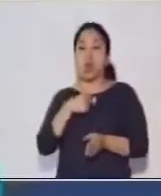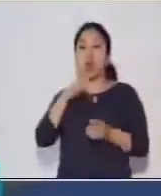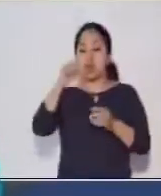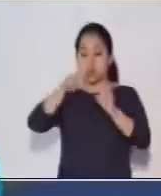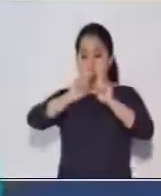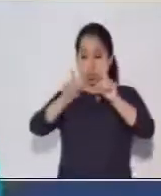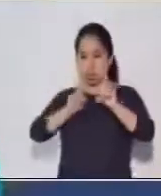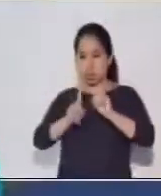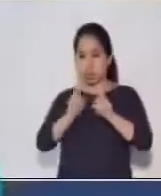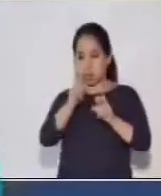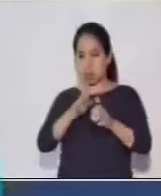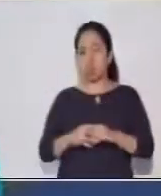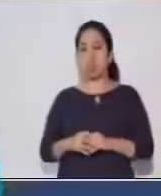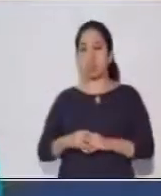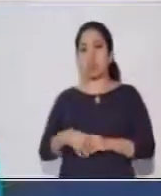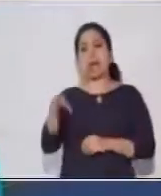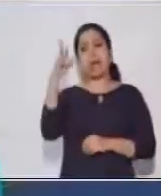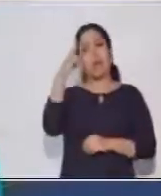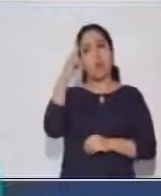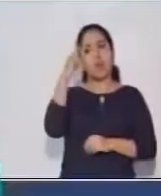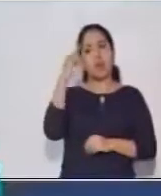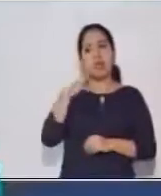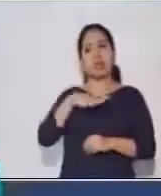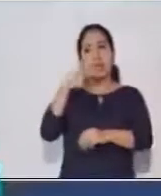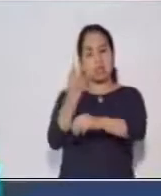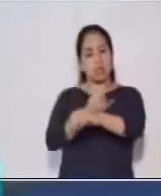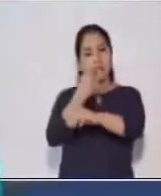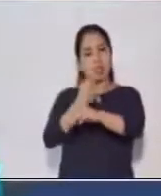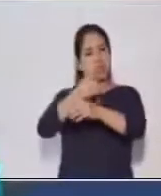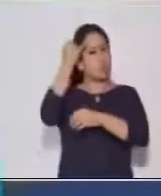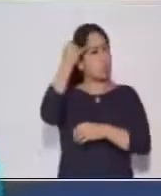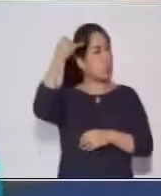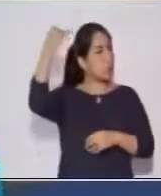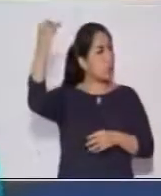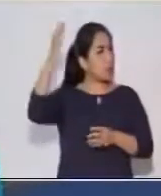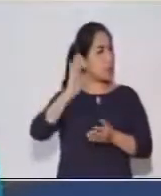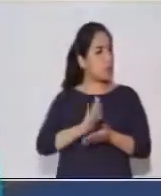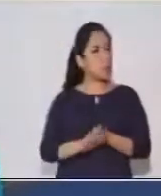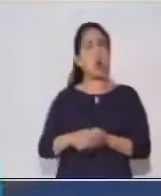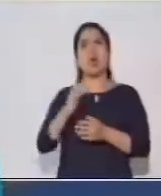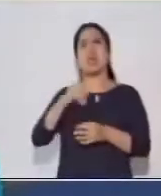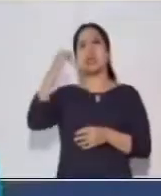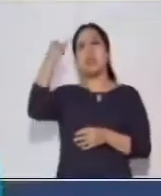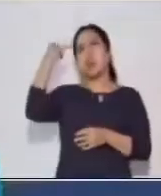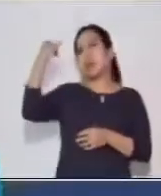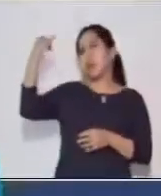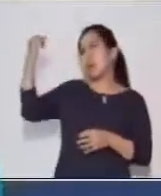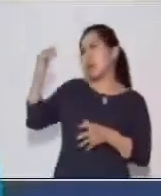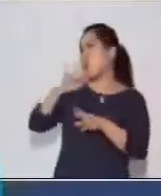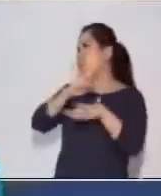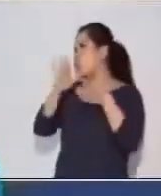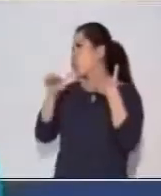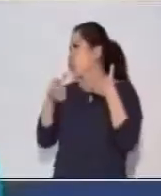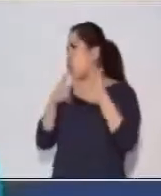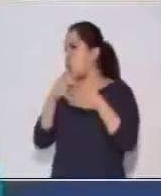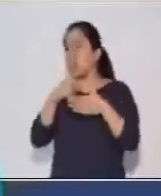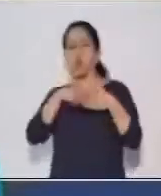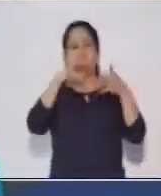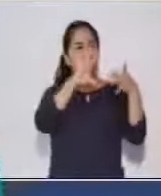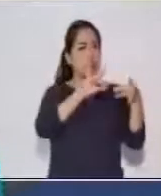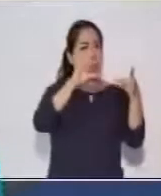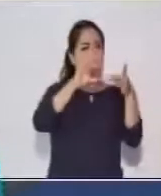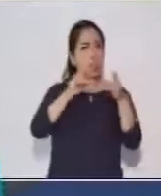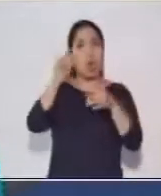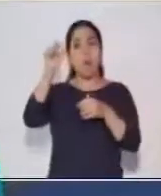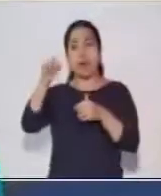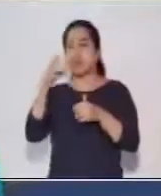preguntas. ¿De acuerdo? Recuerden que tienen que utilizar su imaginación. Y se van imaginando todo lo que yo les voy contando porque